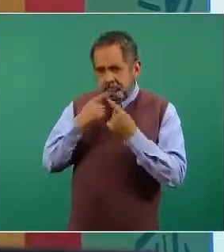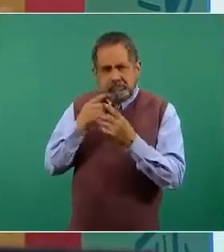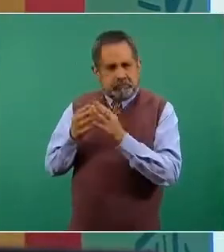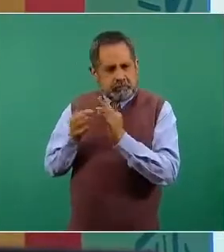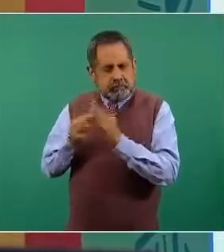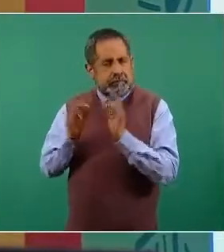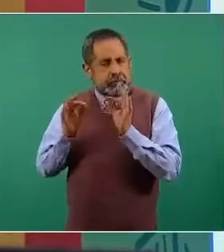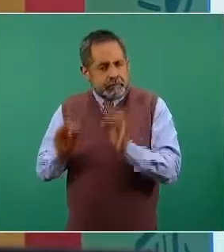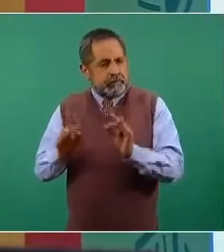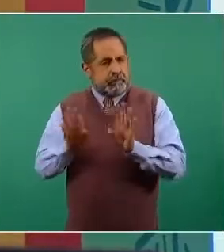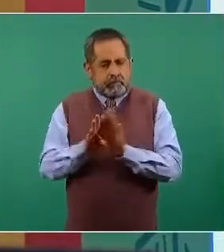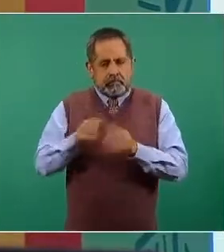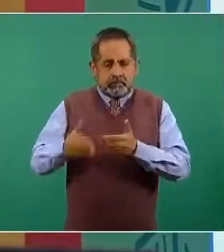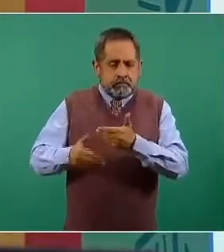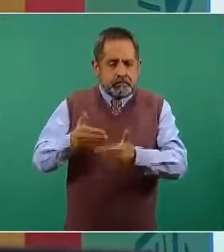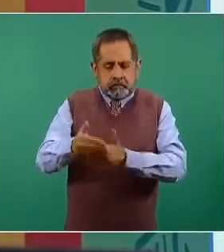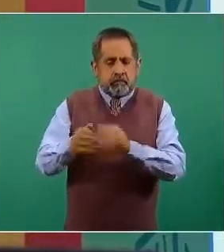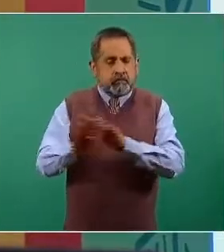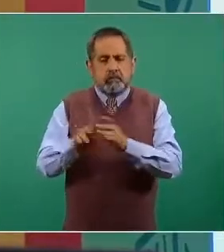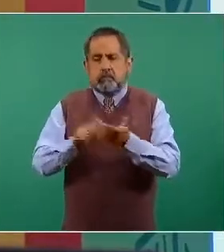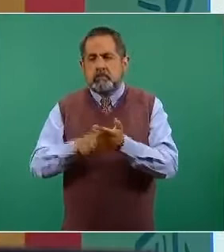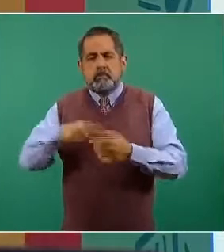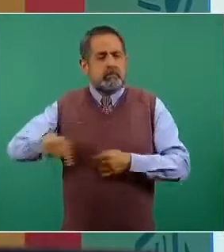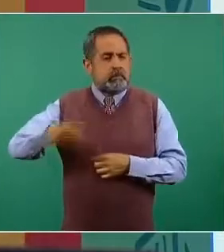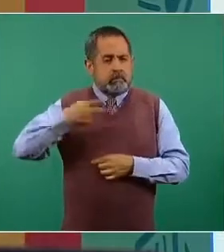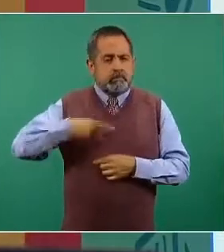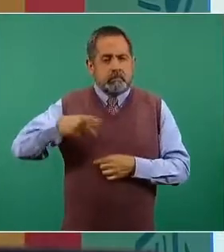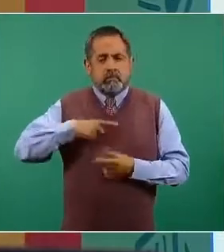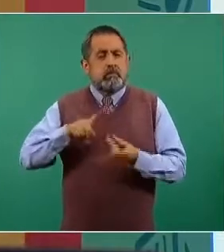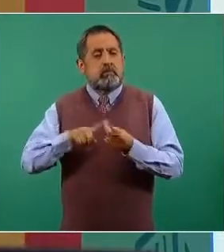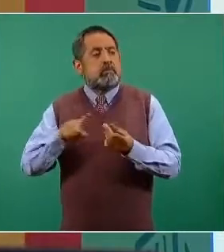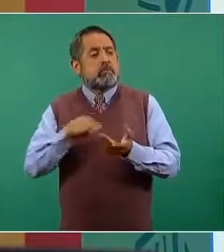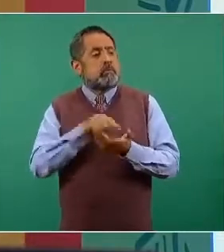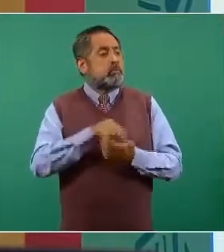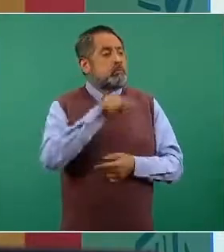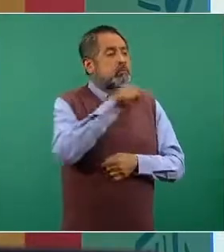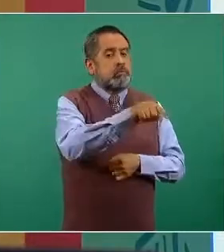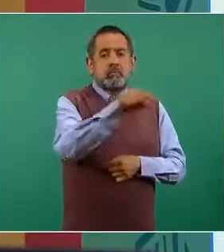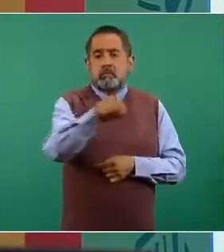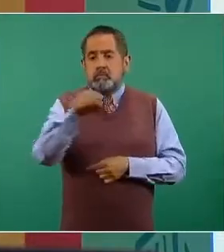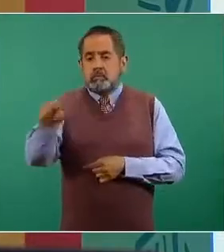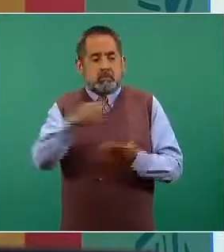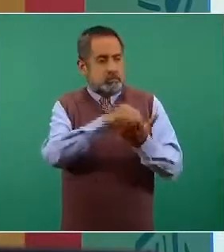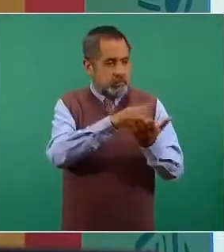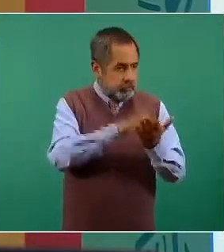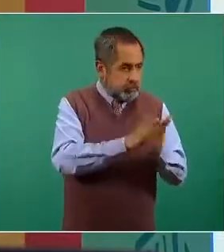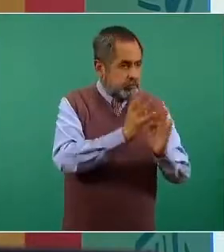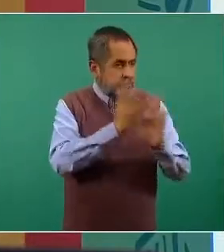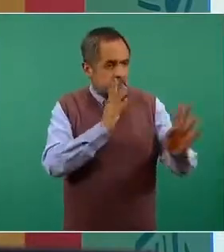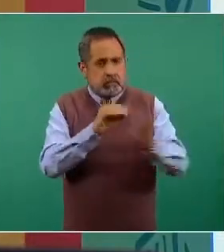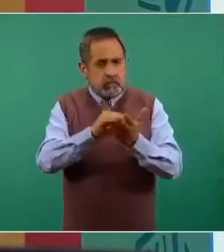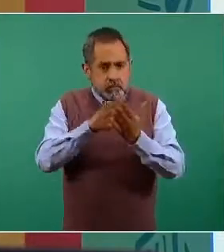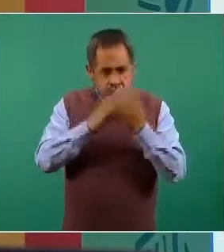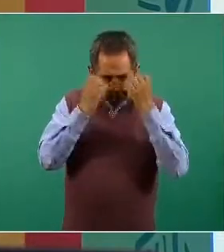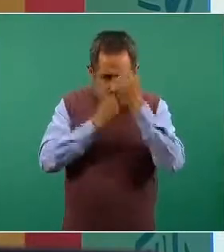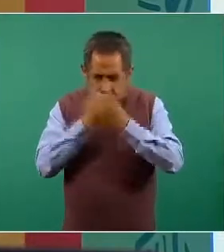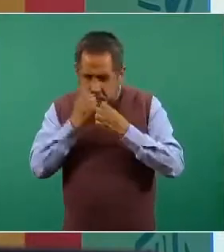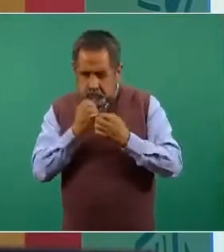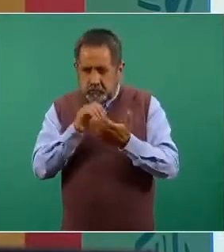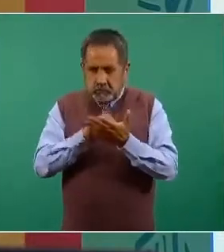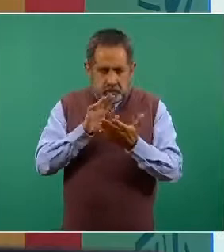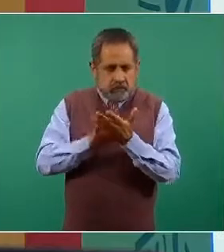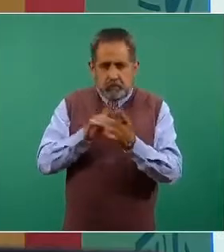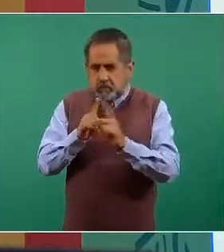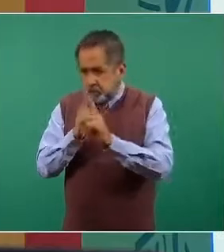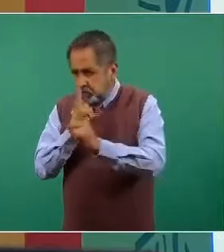del tránsito, del flujo de las personas en las etapas de registro, de evaluación médica, el